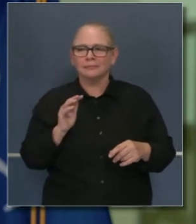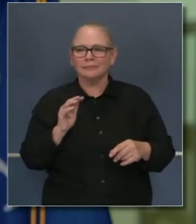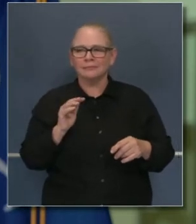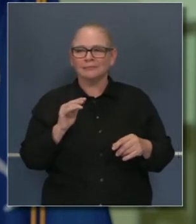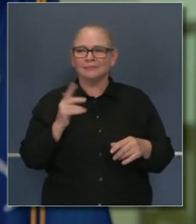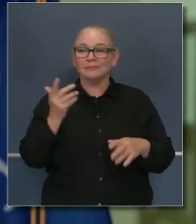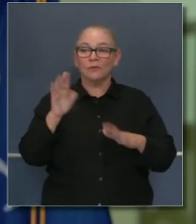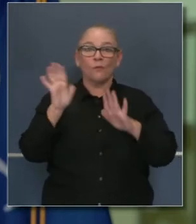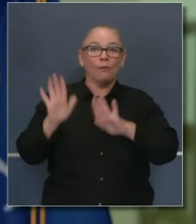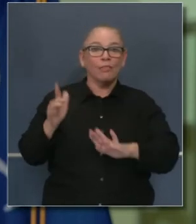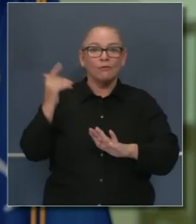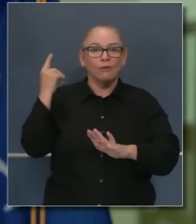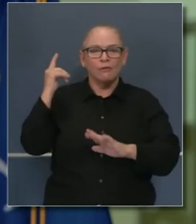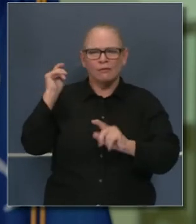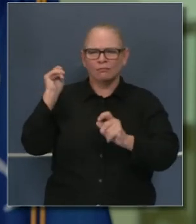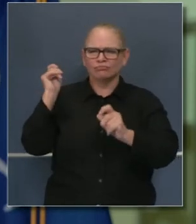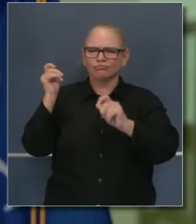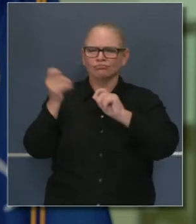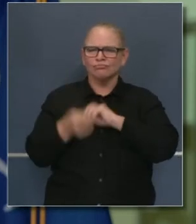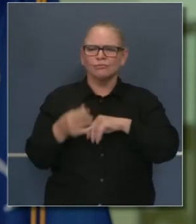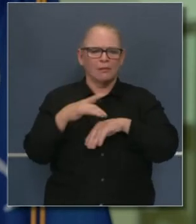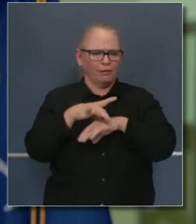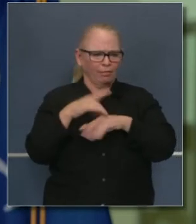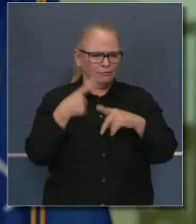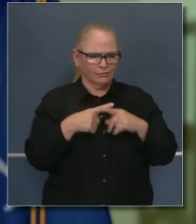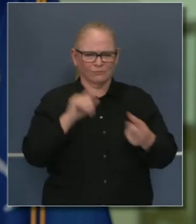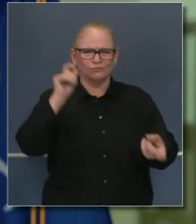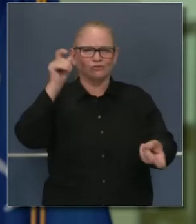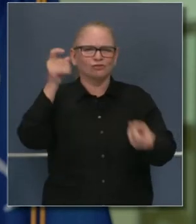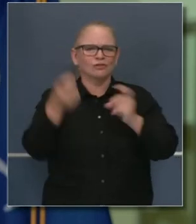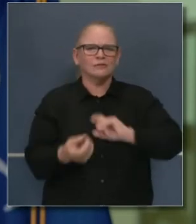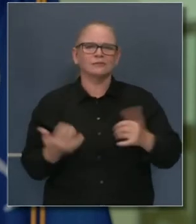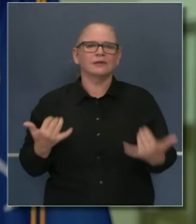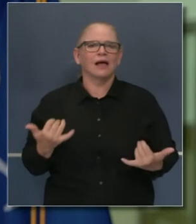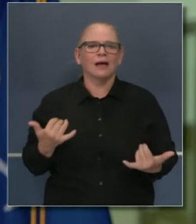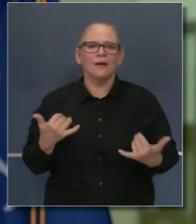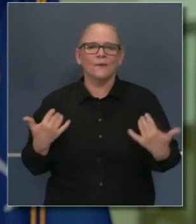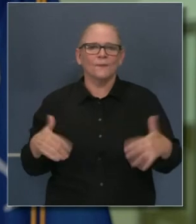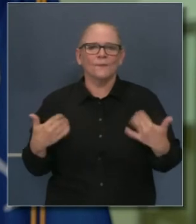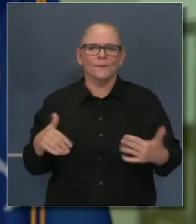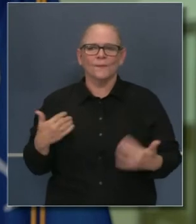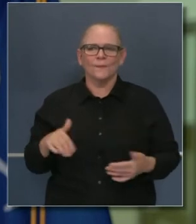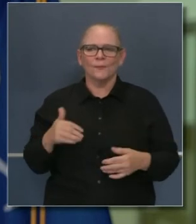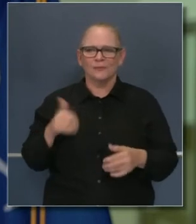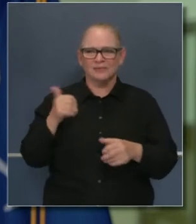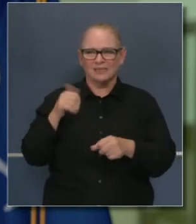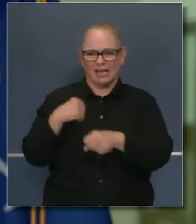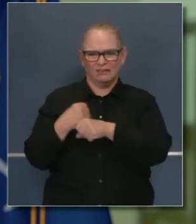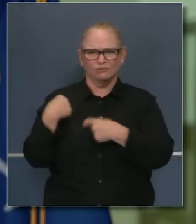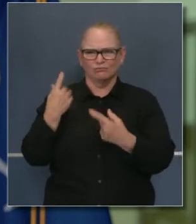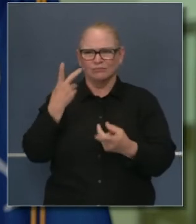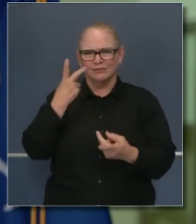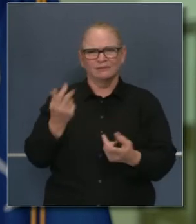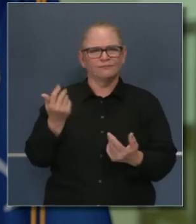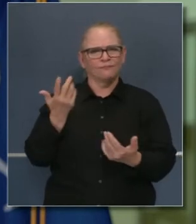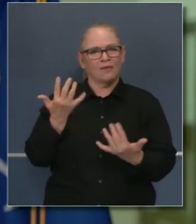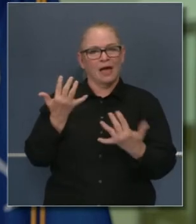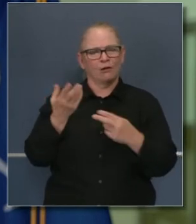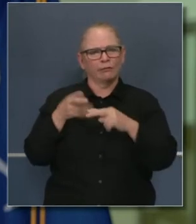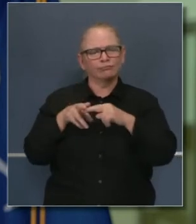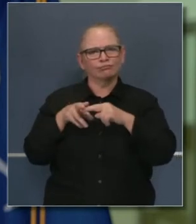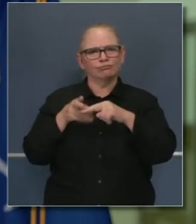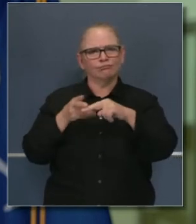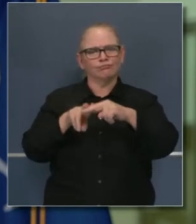entró aquí buscando oro. Estas experiencias las hemos visto a través de la última década en particular con los incendios